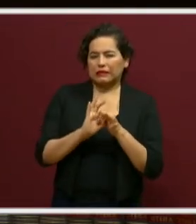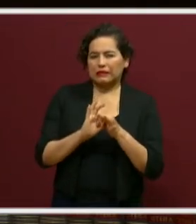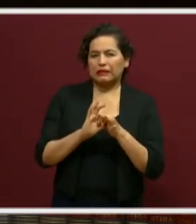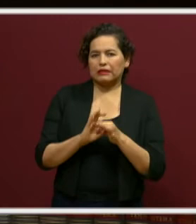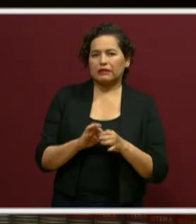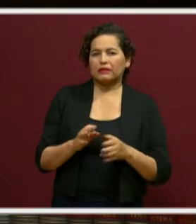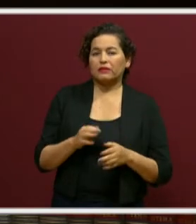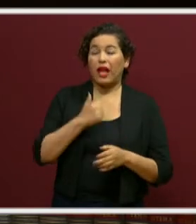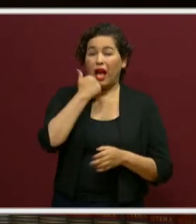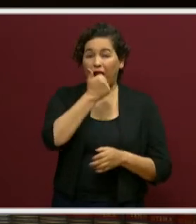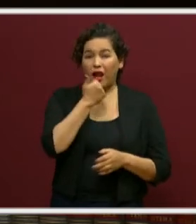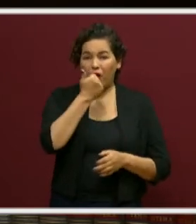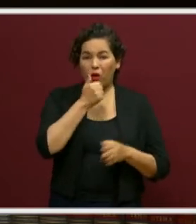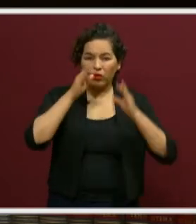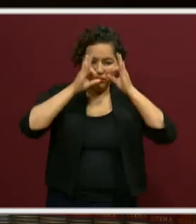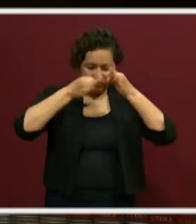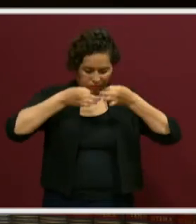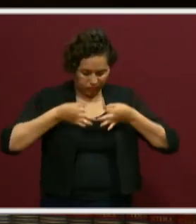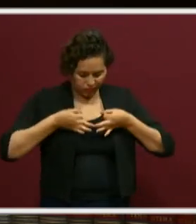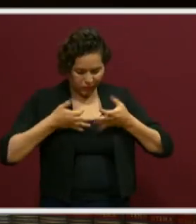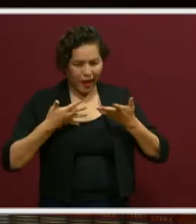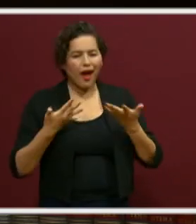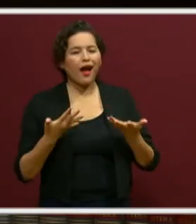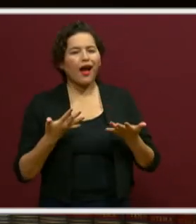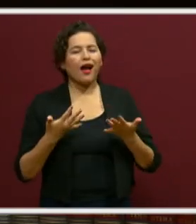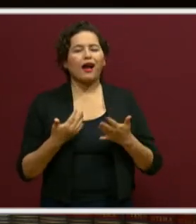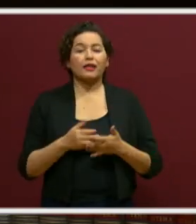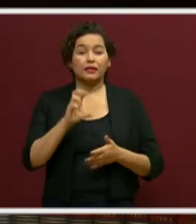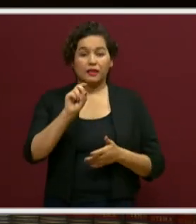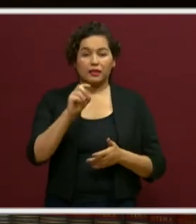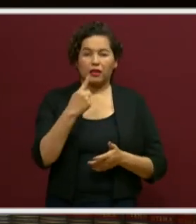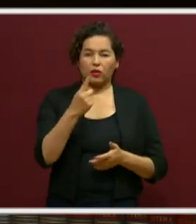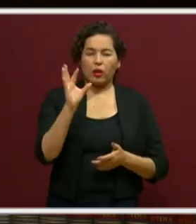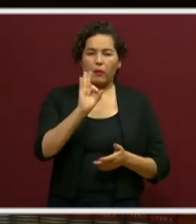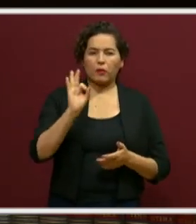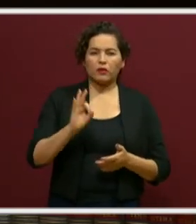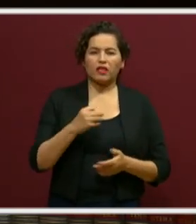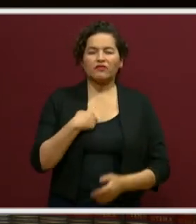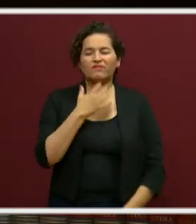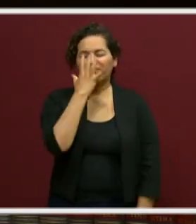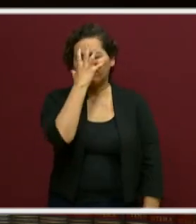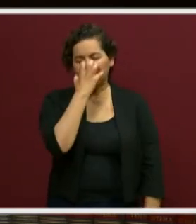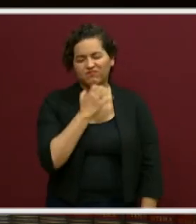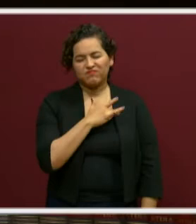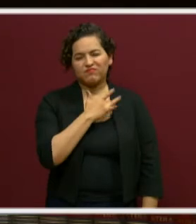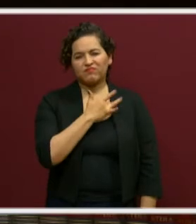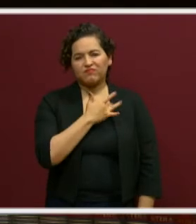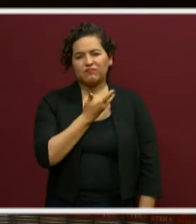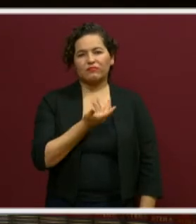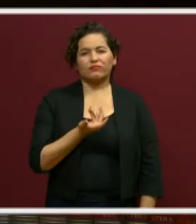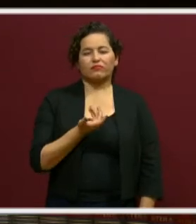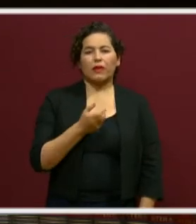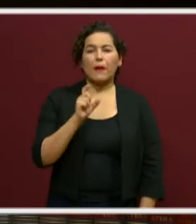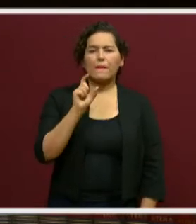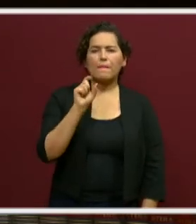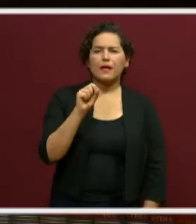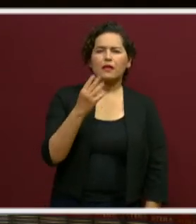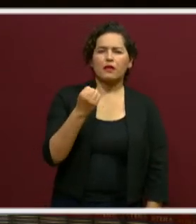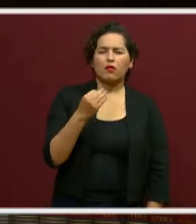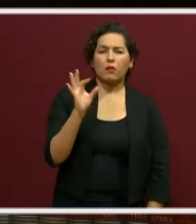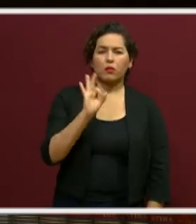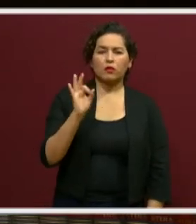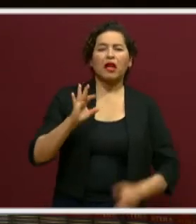es, los alumnos, ¿cómo se ven a sí mismos? El 31% se sintió triste, el 29% tranquilo,